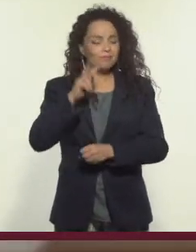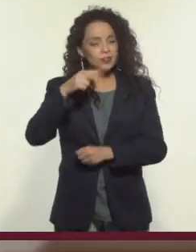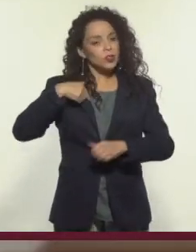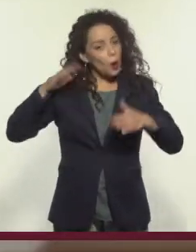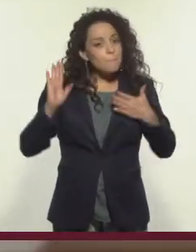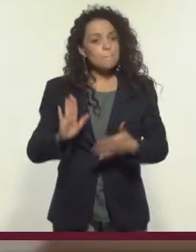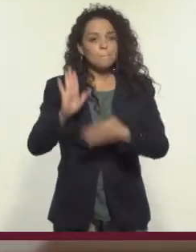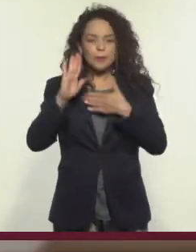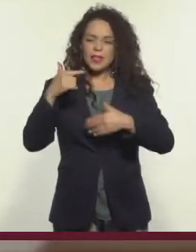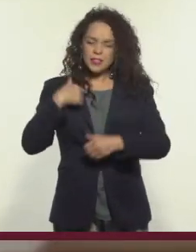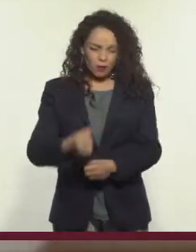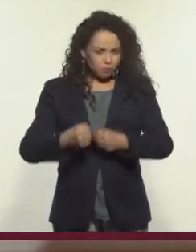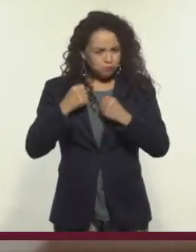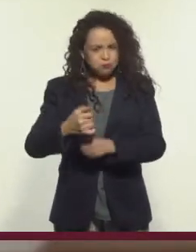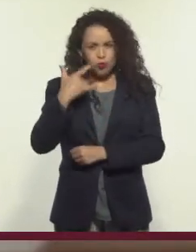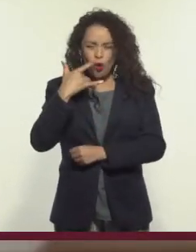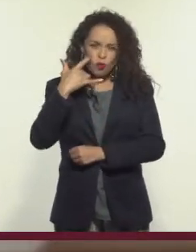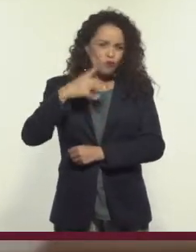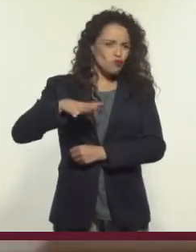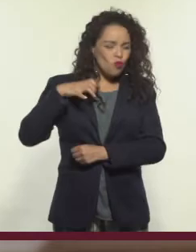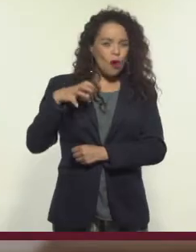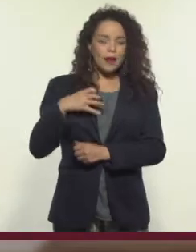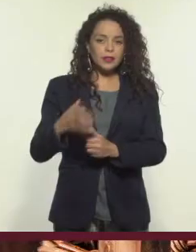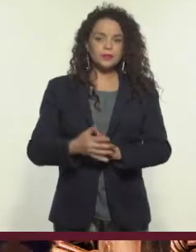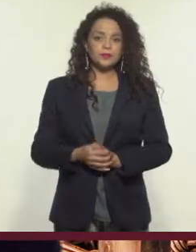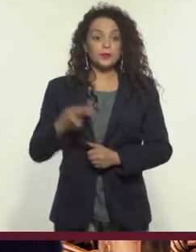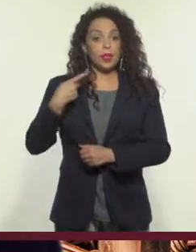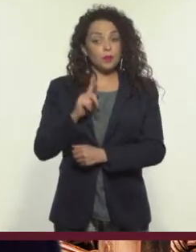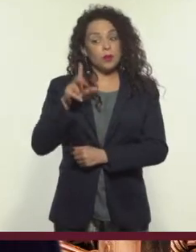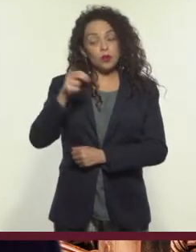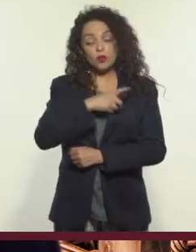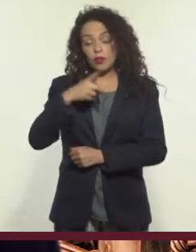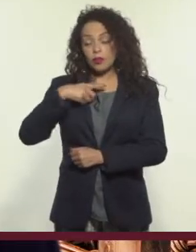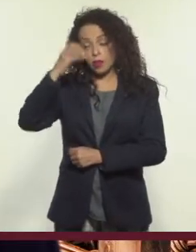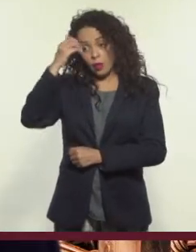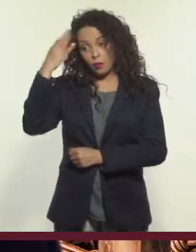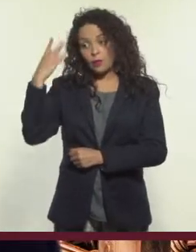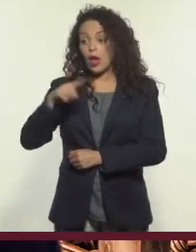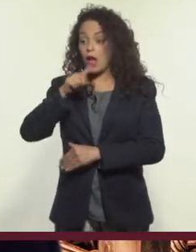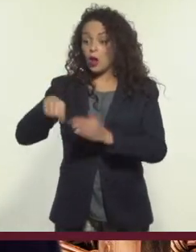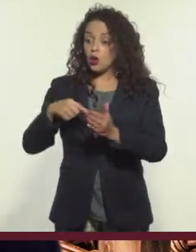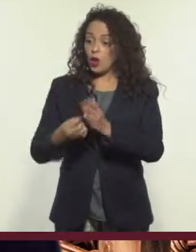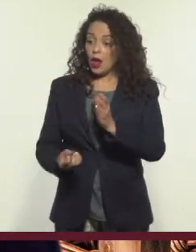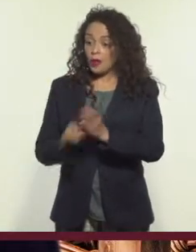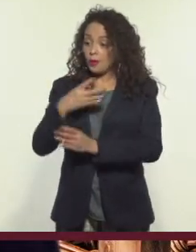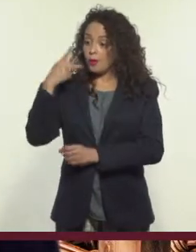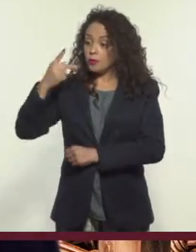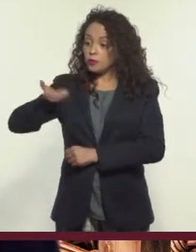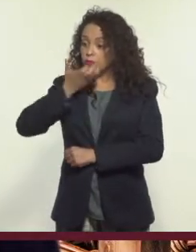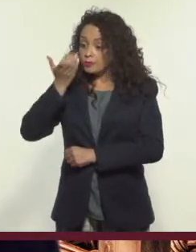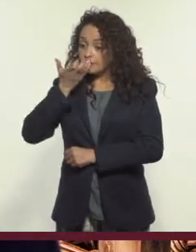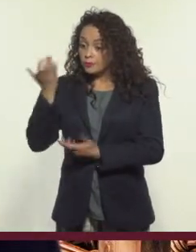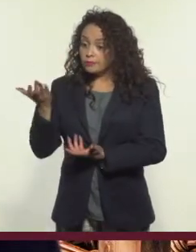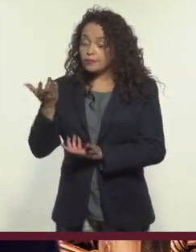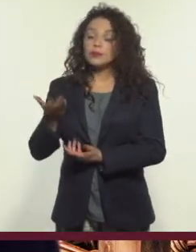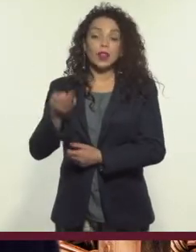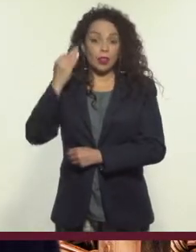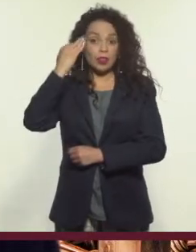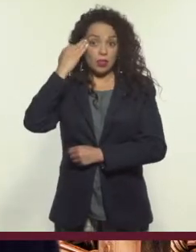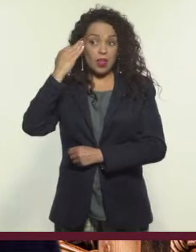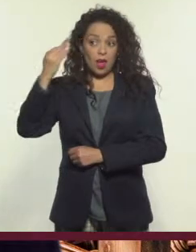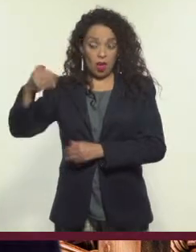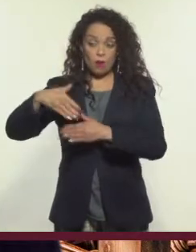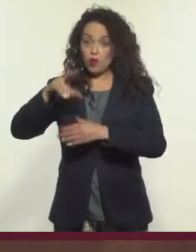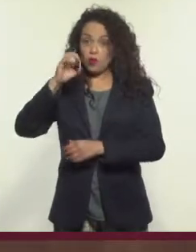Te prometo que voy a dar mi máximo esfuerzo. Solo ten presente que adaptarse a un nuevo lugar y sus costumbres lleva